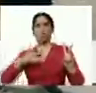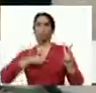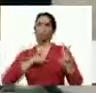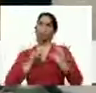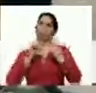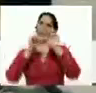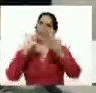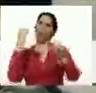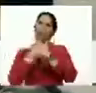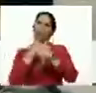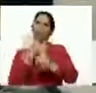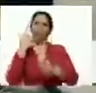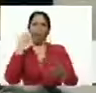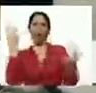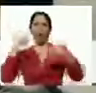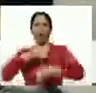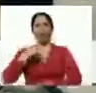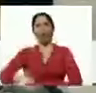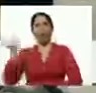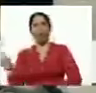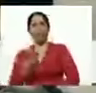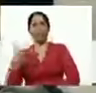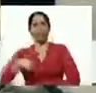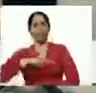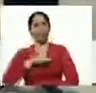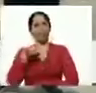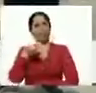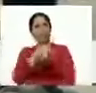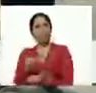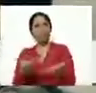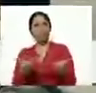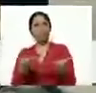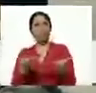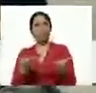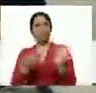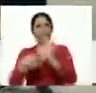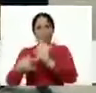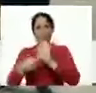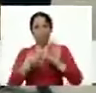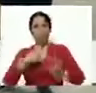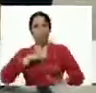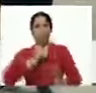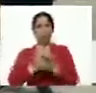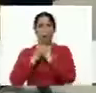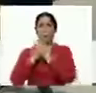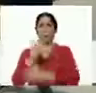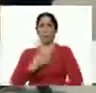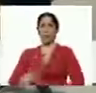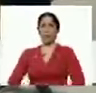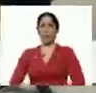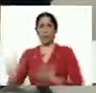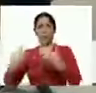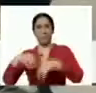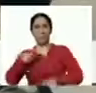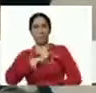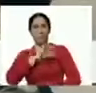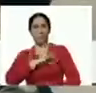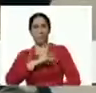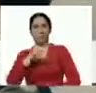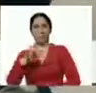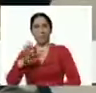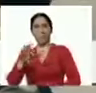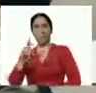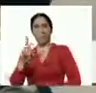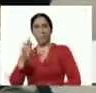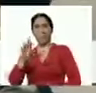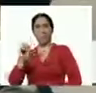trabajando en el convenio China-Venezuela y aquí está una vez más nuestro amigo compa, presidente de la empresa socialista Pedro Camejo para